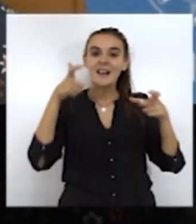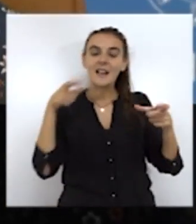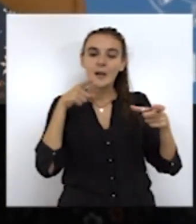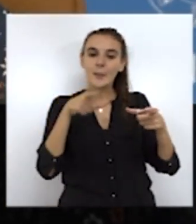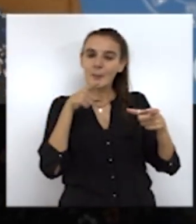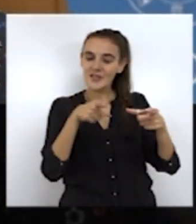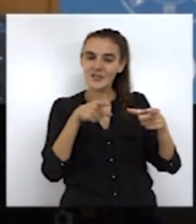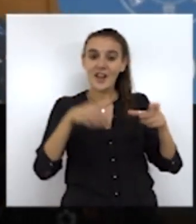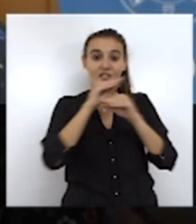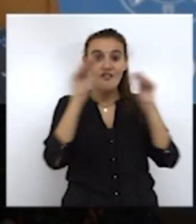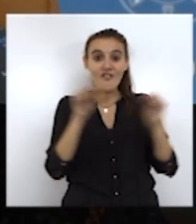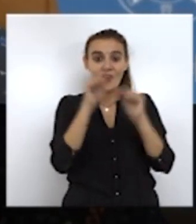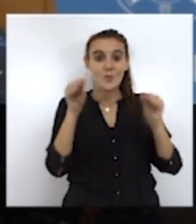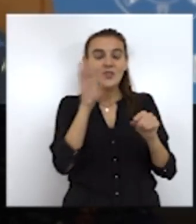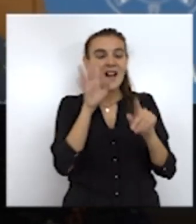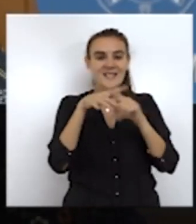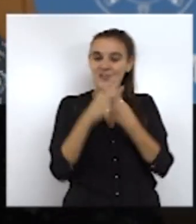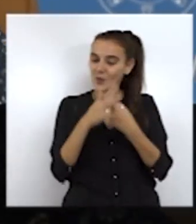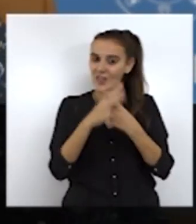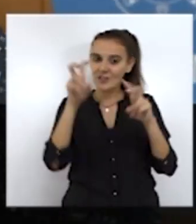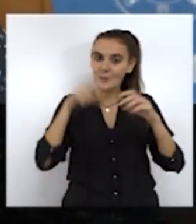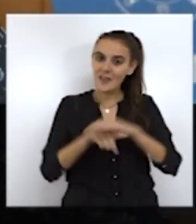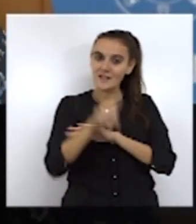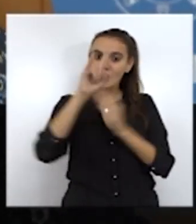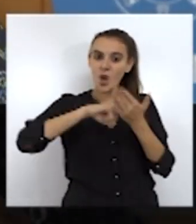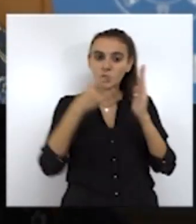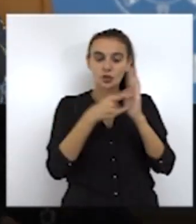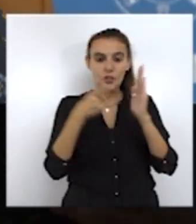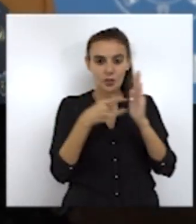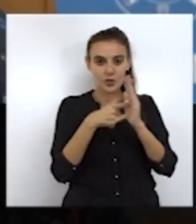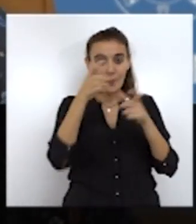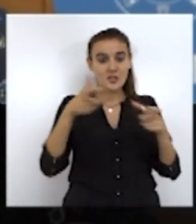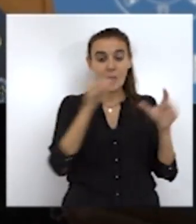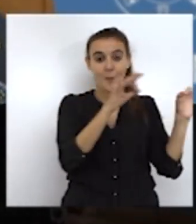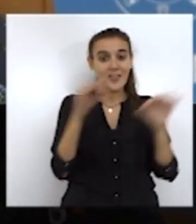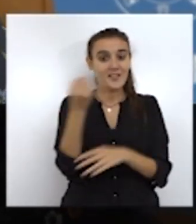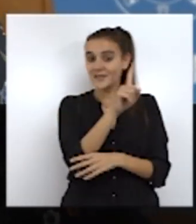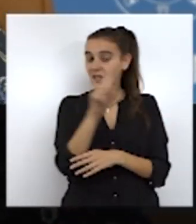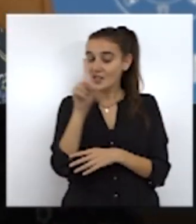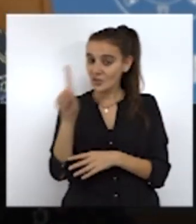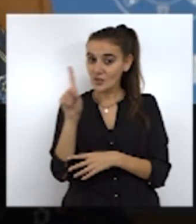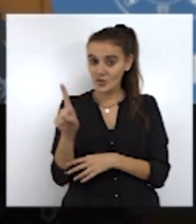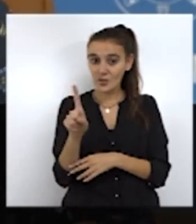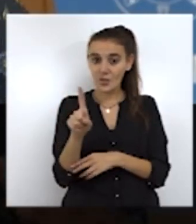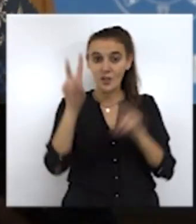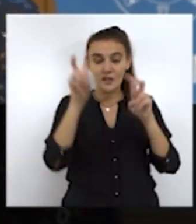formarse en esto que tiene que ver con el desarrollo tecnológico no tienen que ser especialistas en